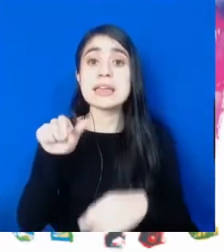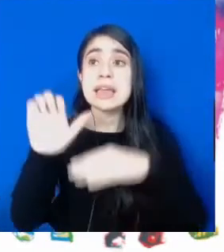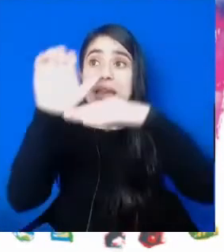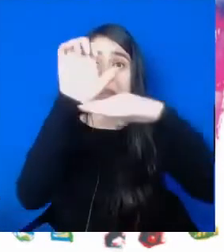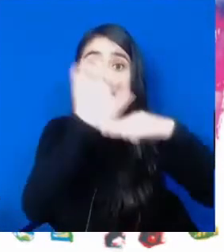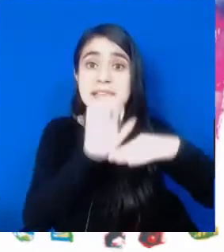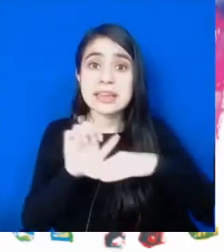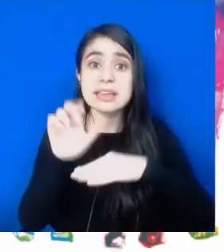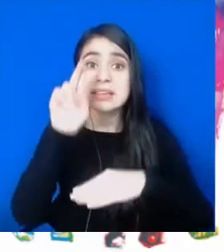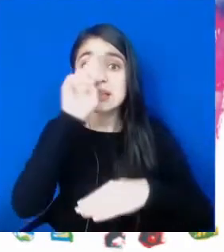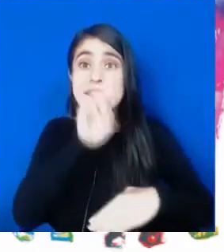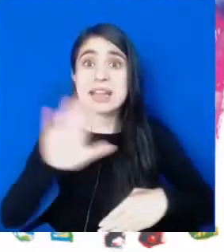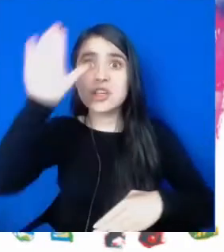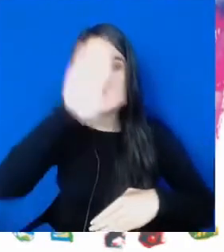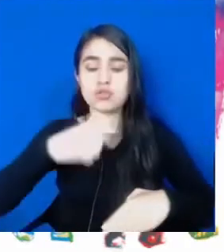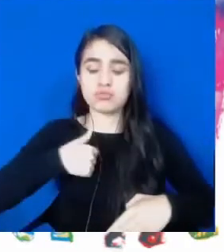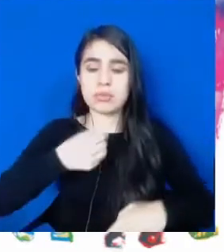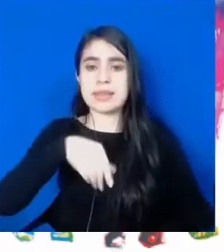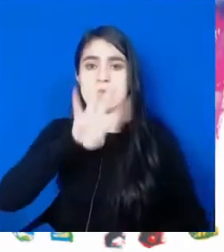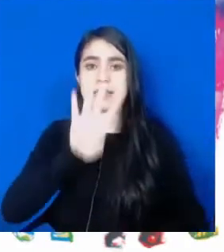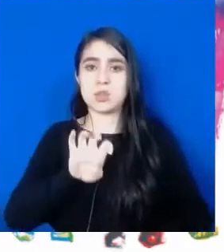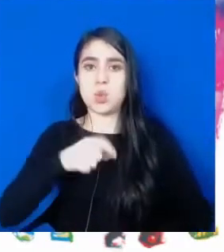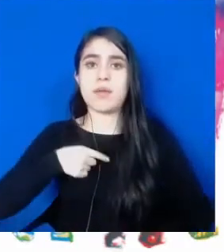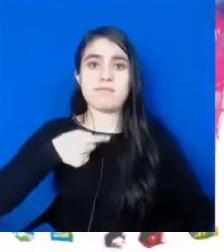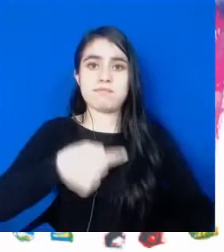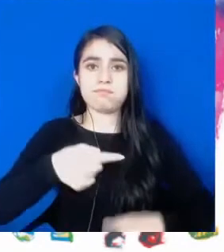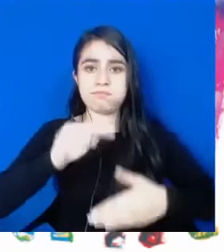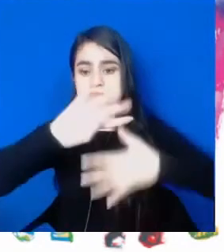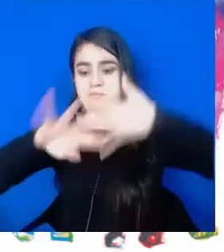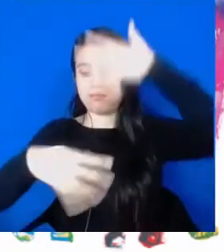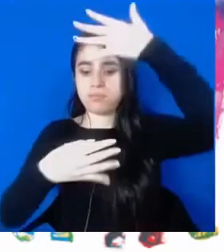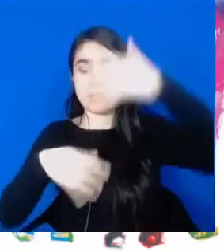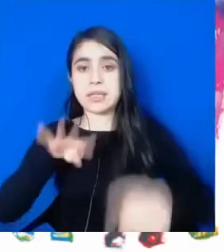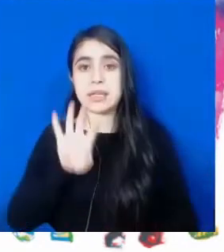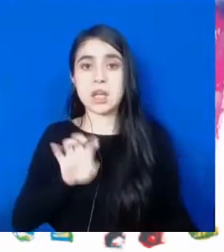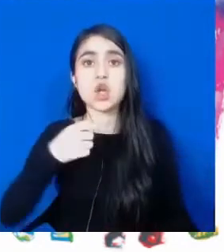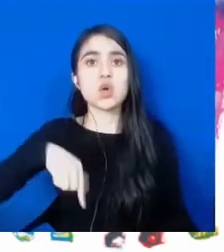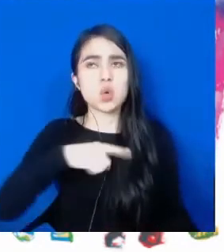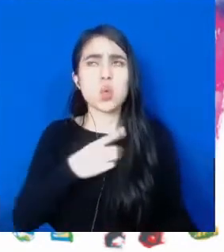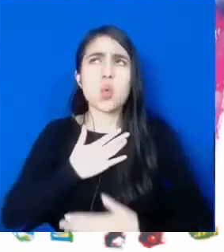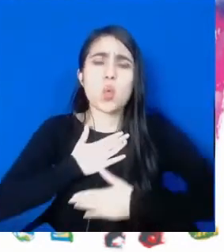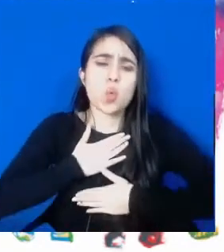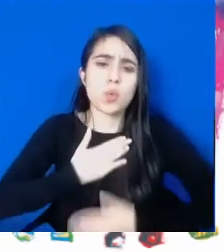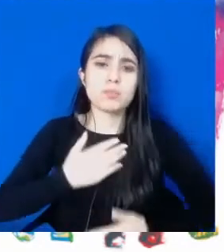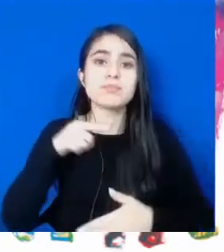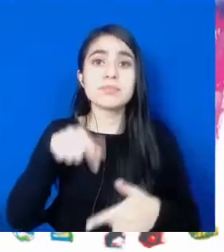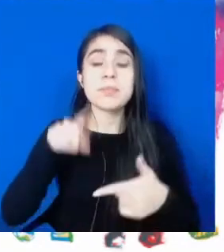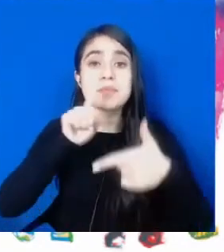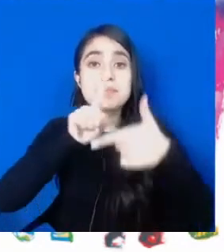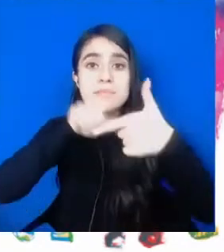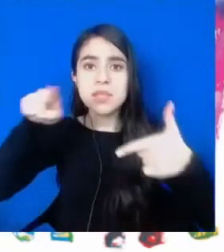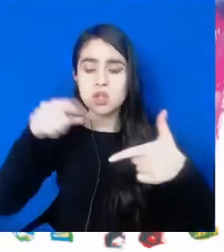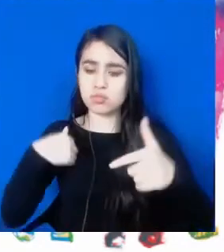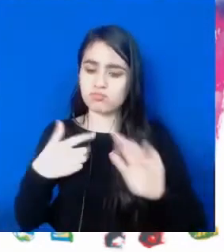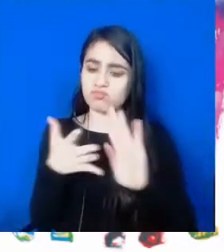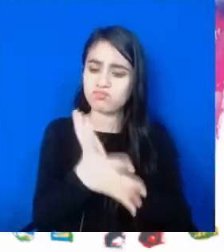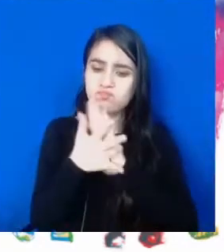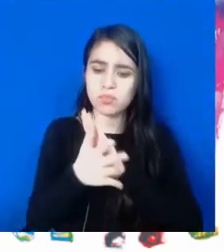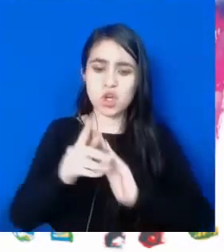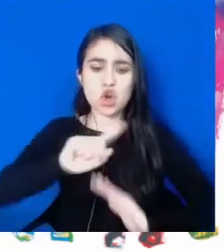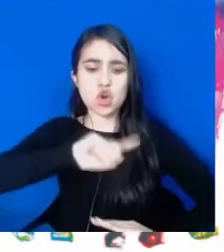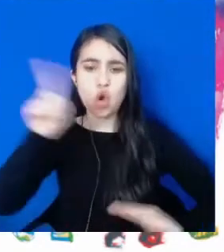de todas las entidades del nivel nacional. Eso nos complace mucho, pero también decir que en el índice de